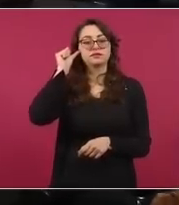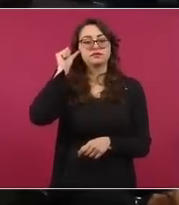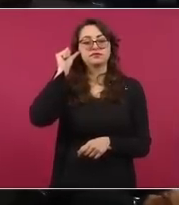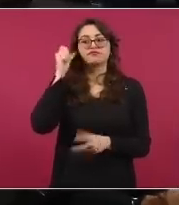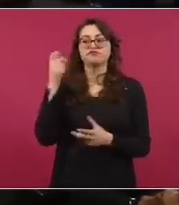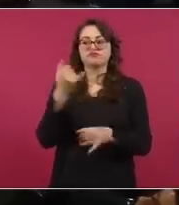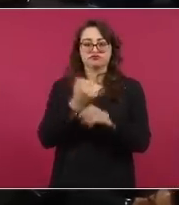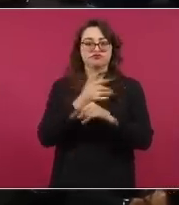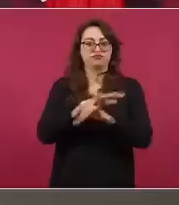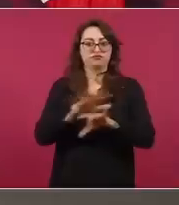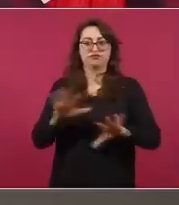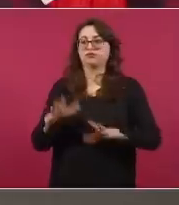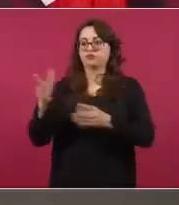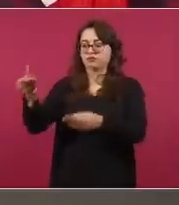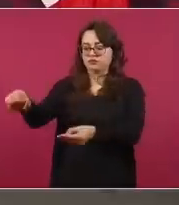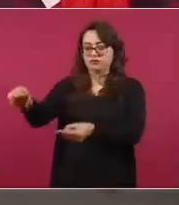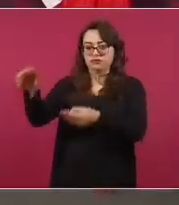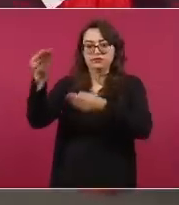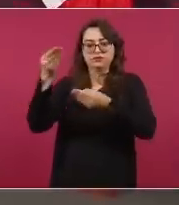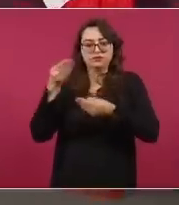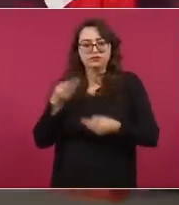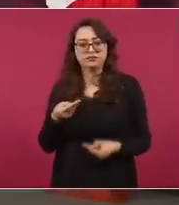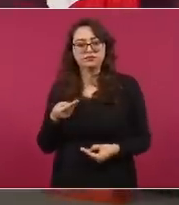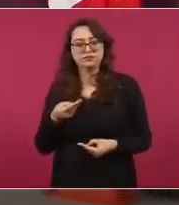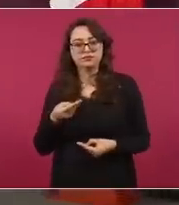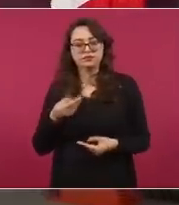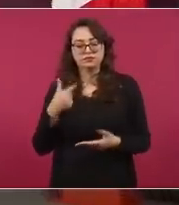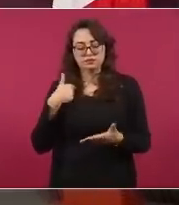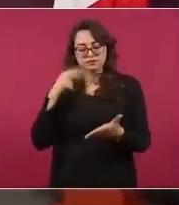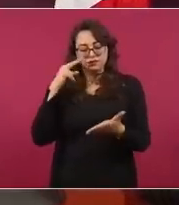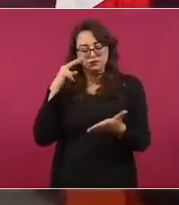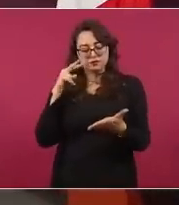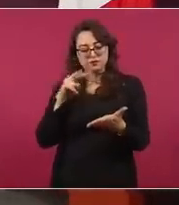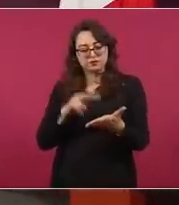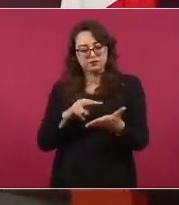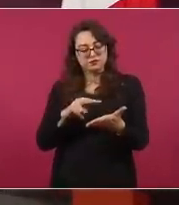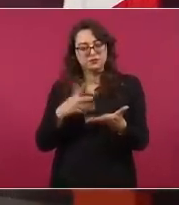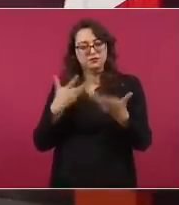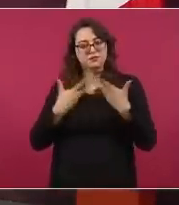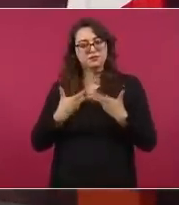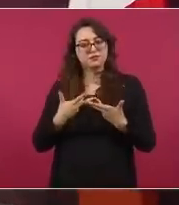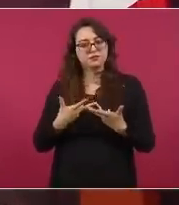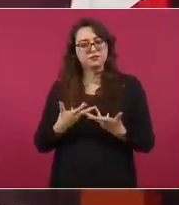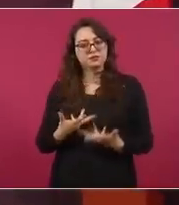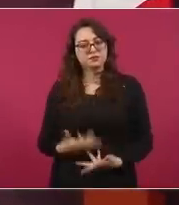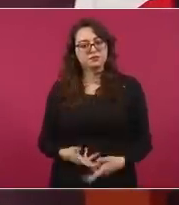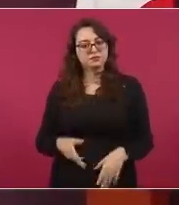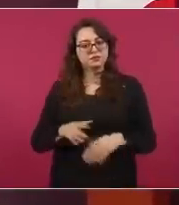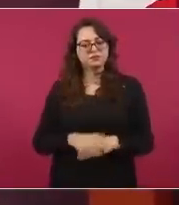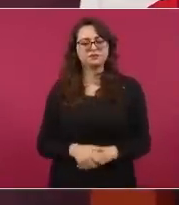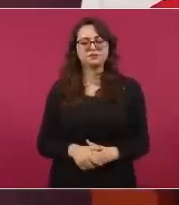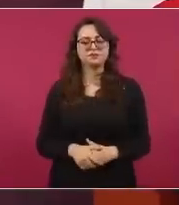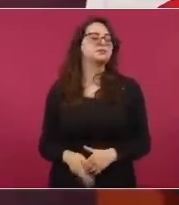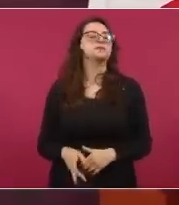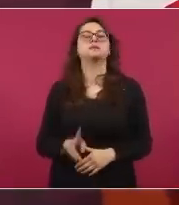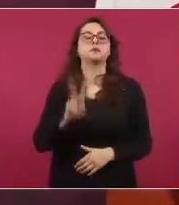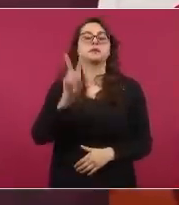de todos lados, desde que estábamos en oposición,